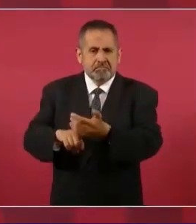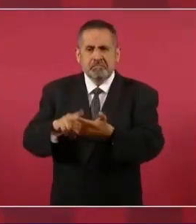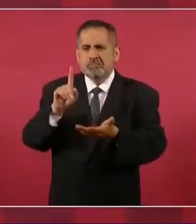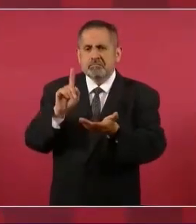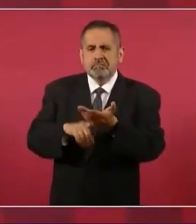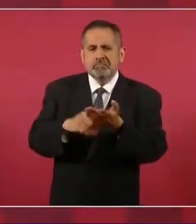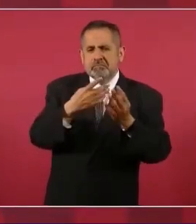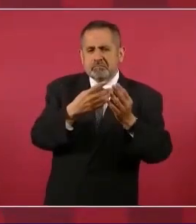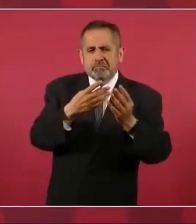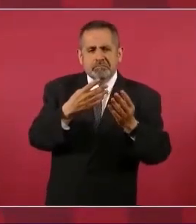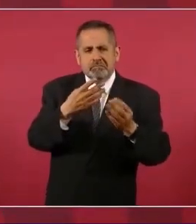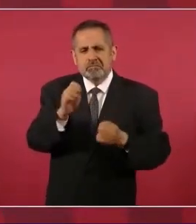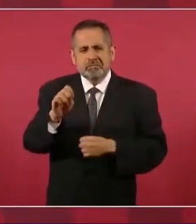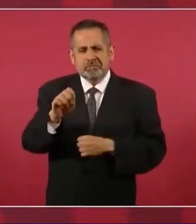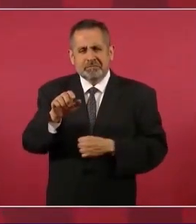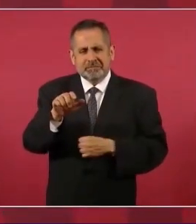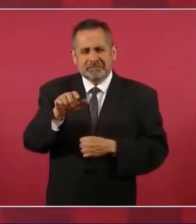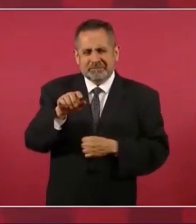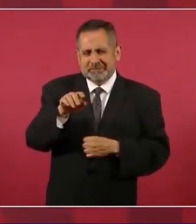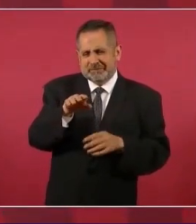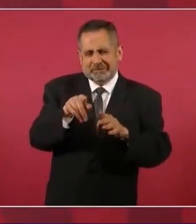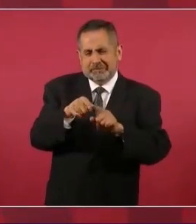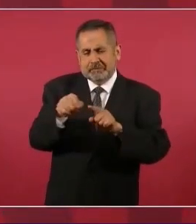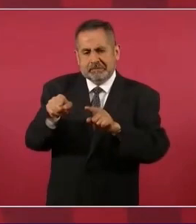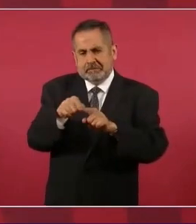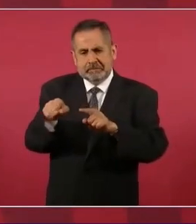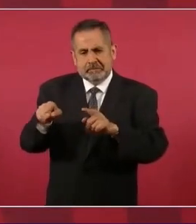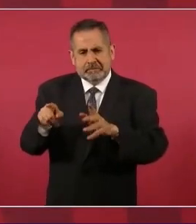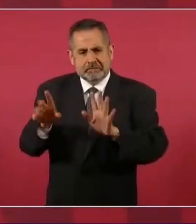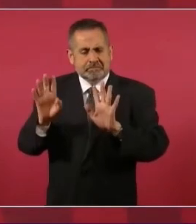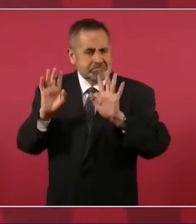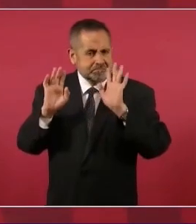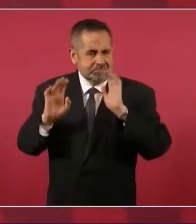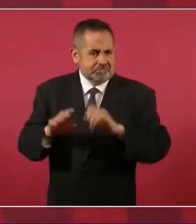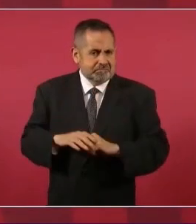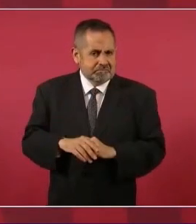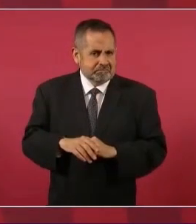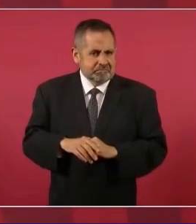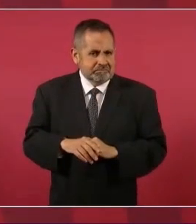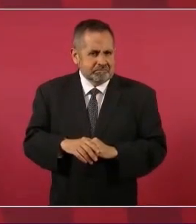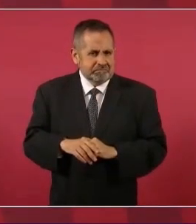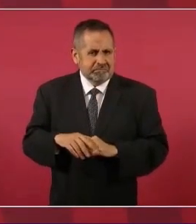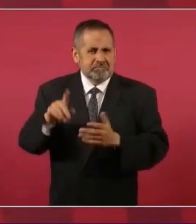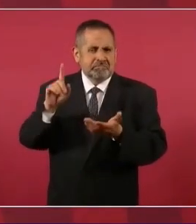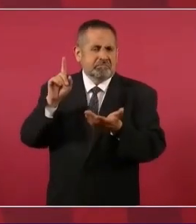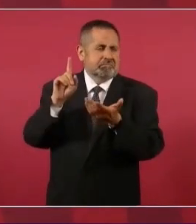XIX, sino es que desde el siglo XVIII,